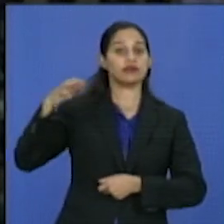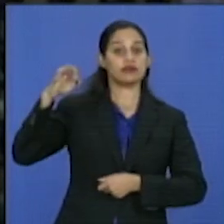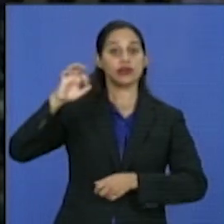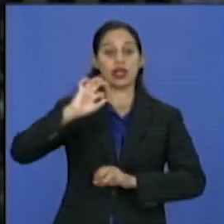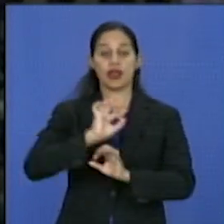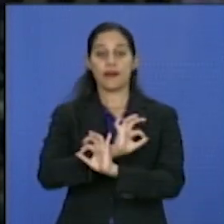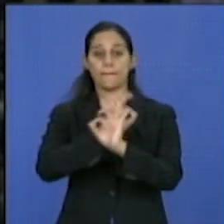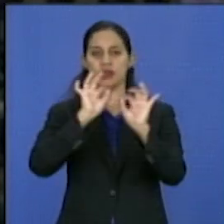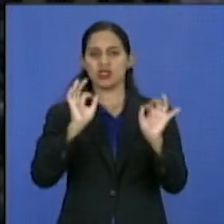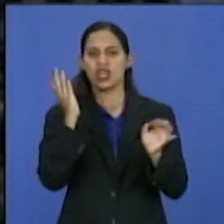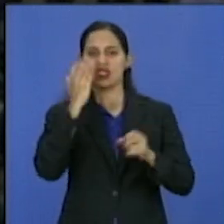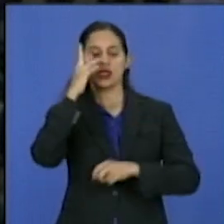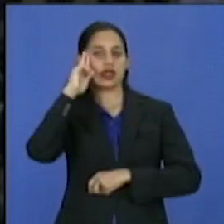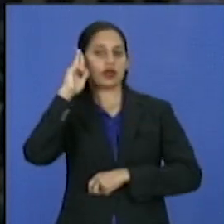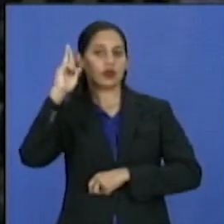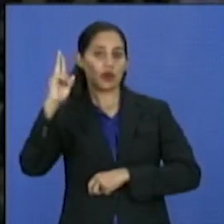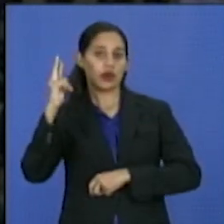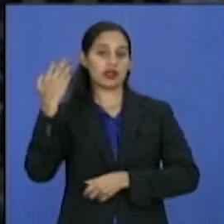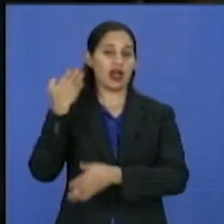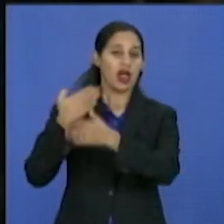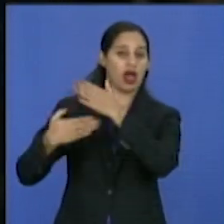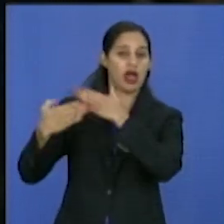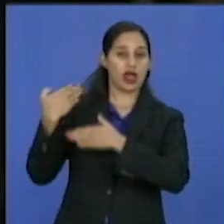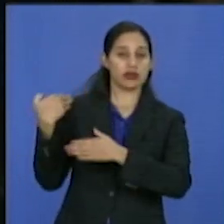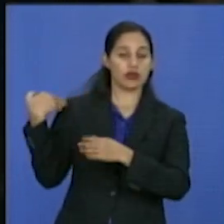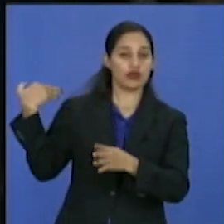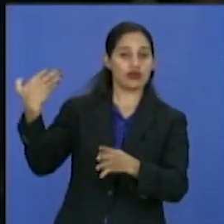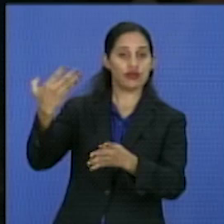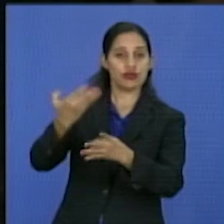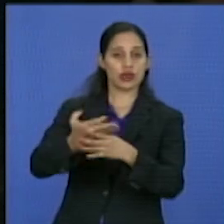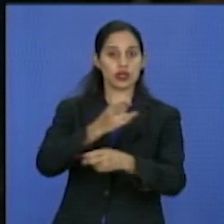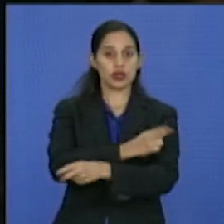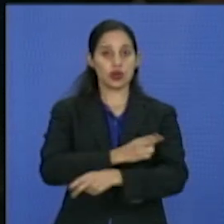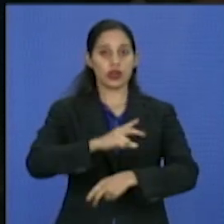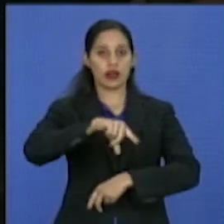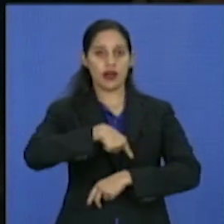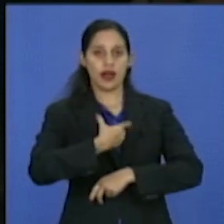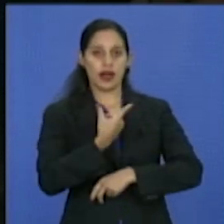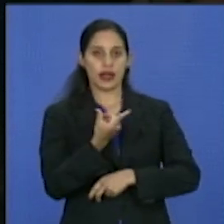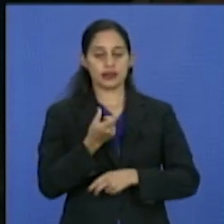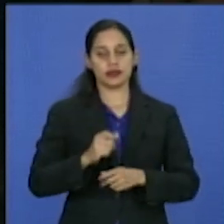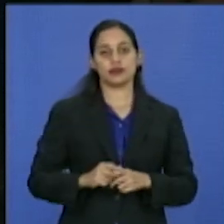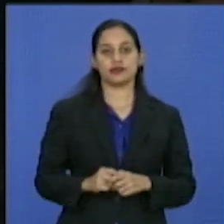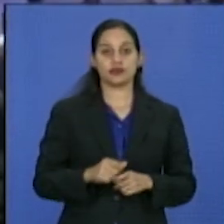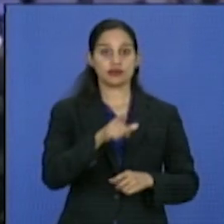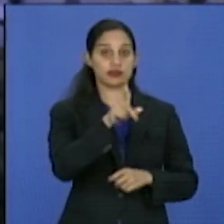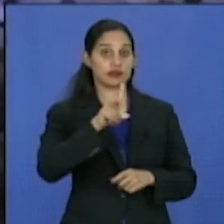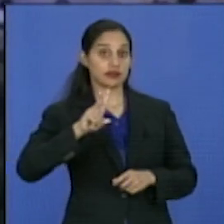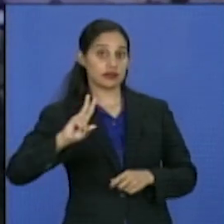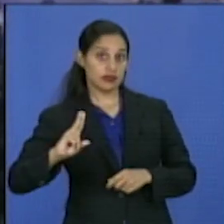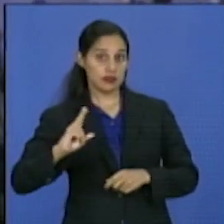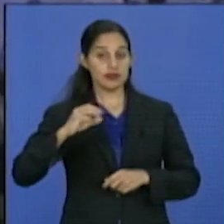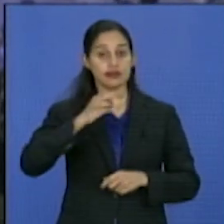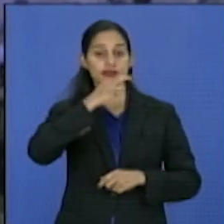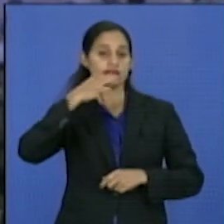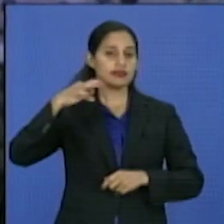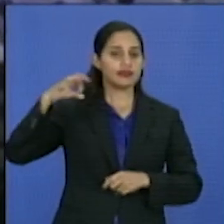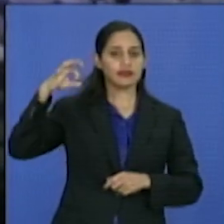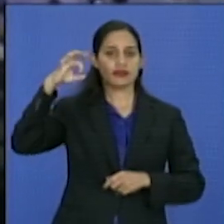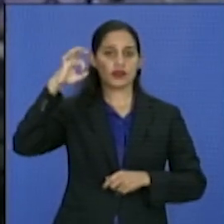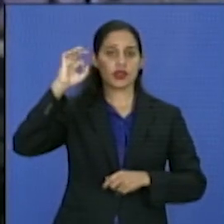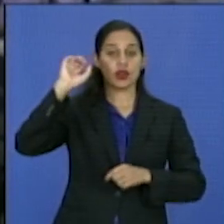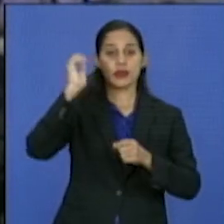italiano, uno de los autores más trascendentales de toda la historia del arte lírico. De las 12 óperas compuestas por él mismo,